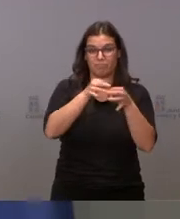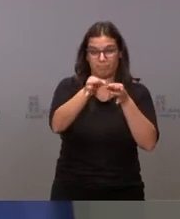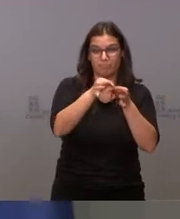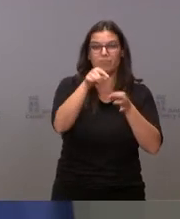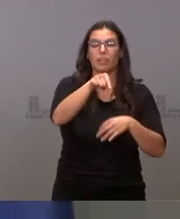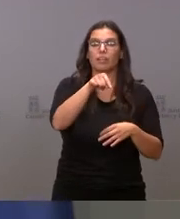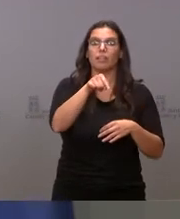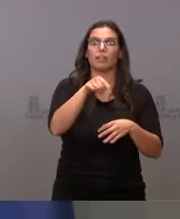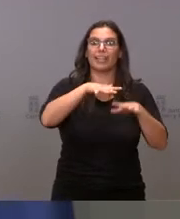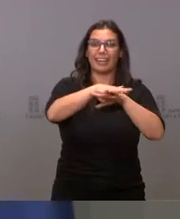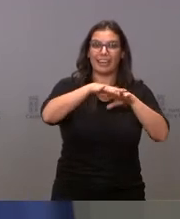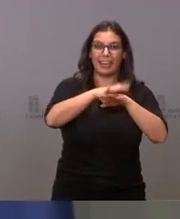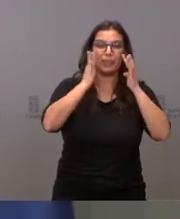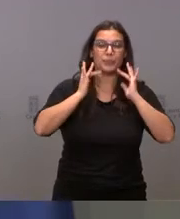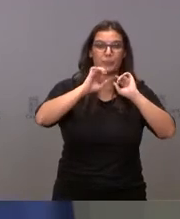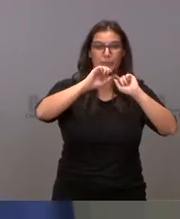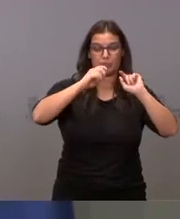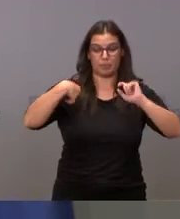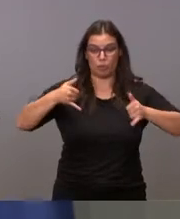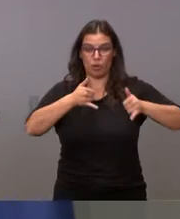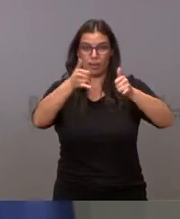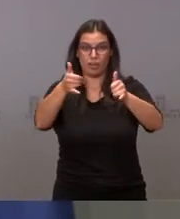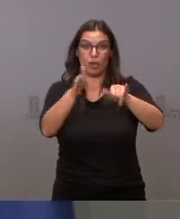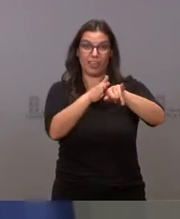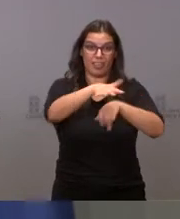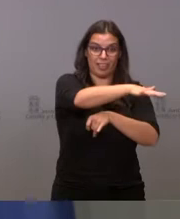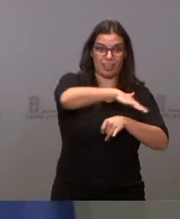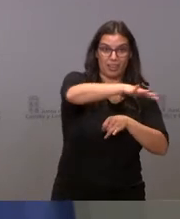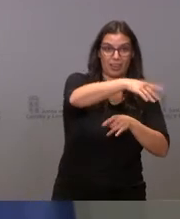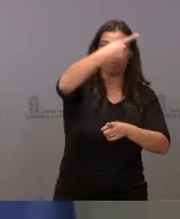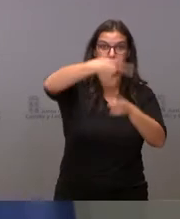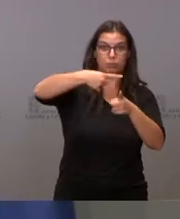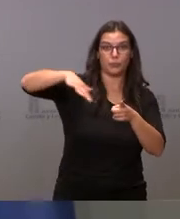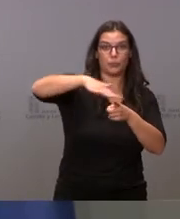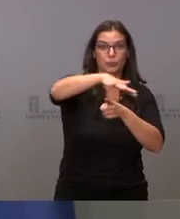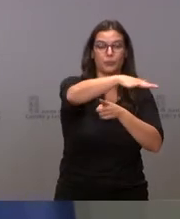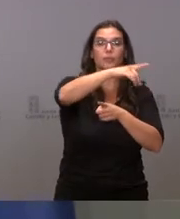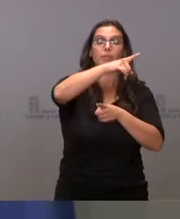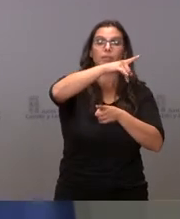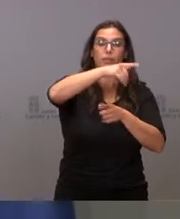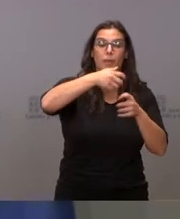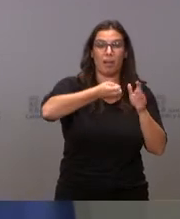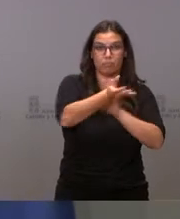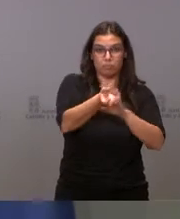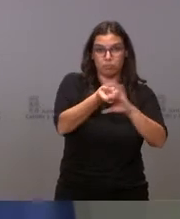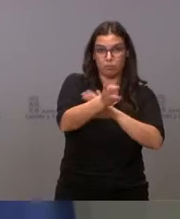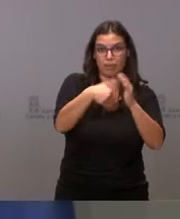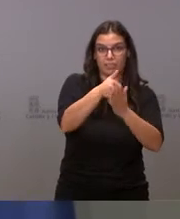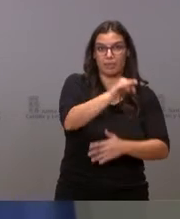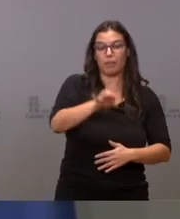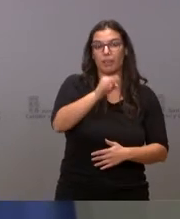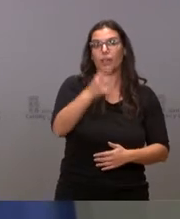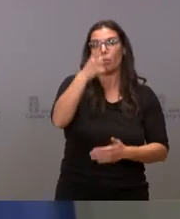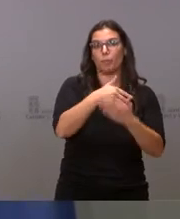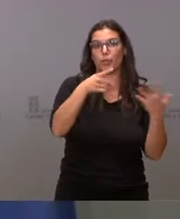red de saneamiento de la margen izquierda del río Carrión, el cruce del río y el bombeo a la EDAR de Palencia, una inversión total de 1.600.000